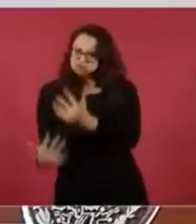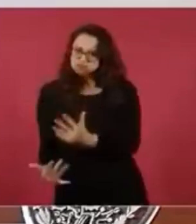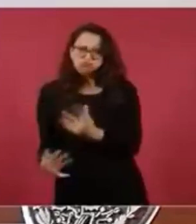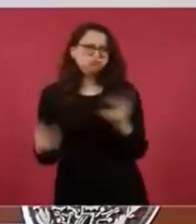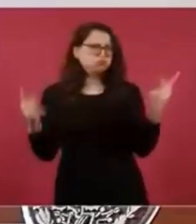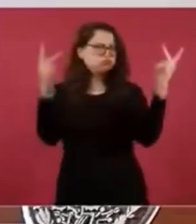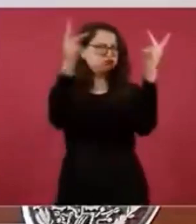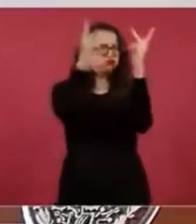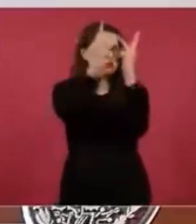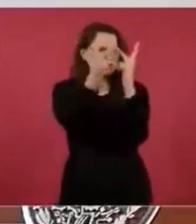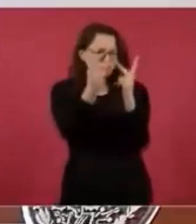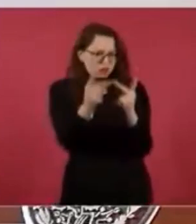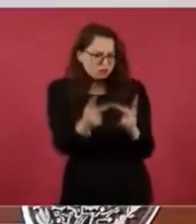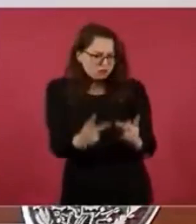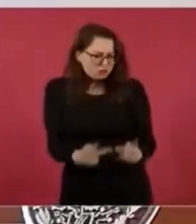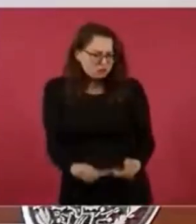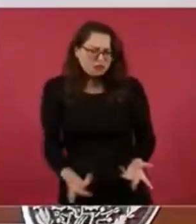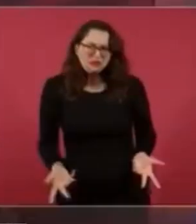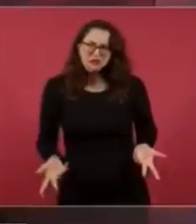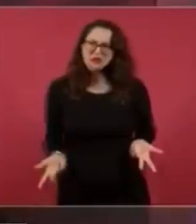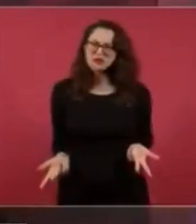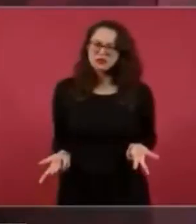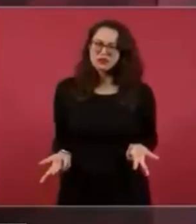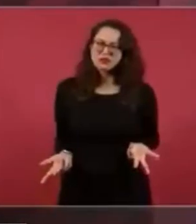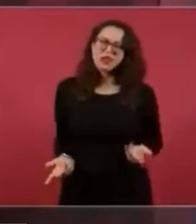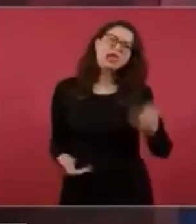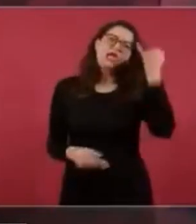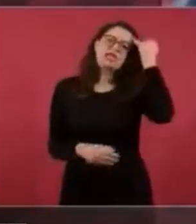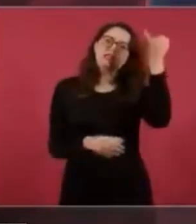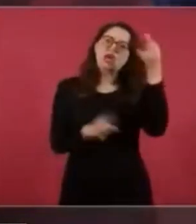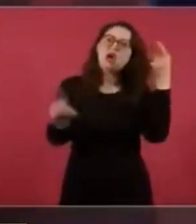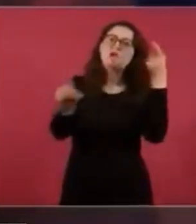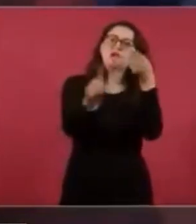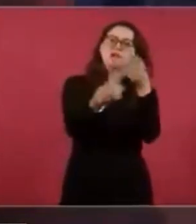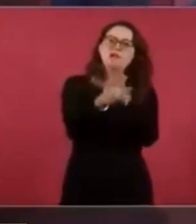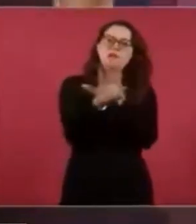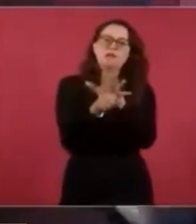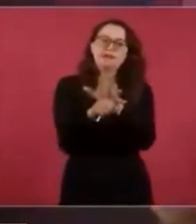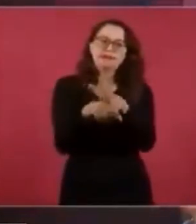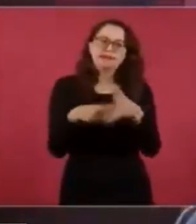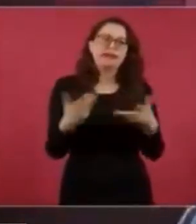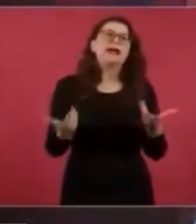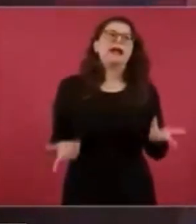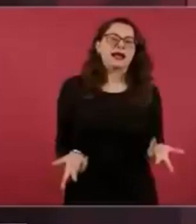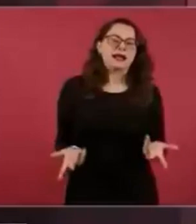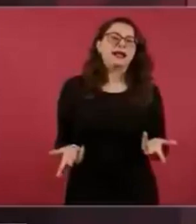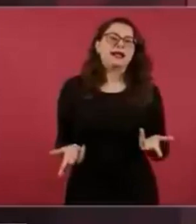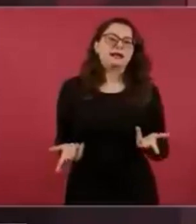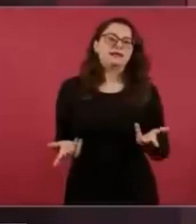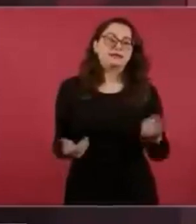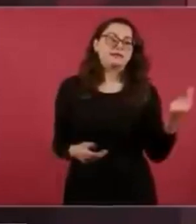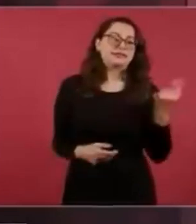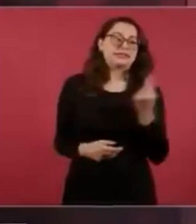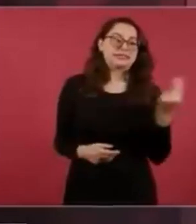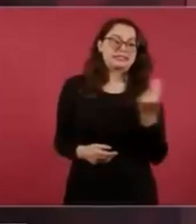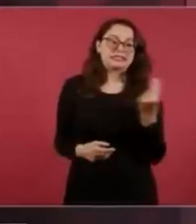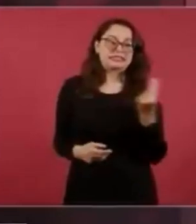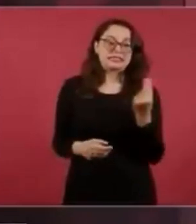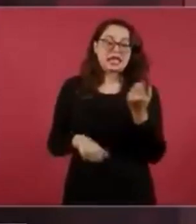era privatizar, entonces necesitaban ese andamiaje